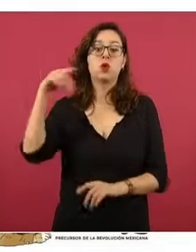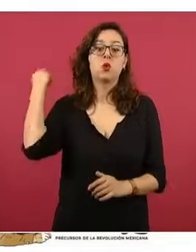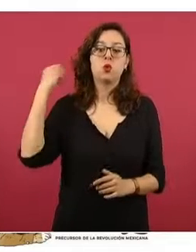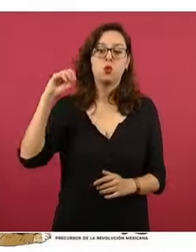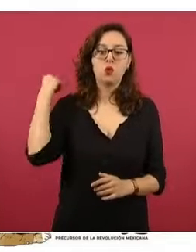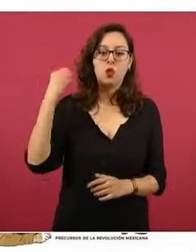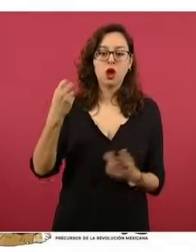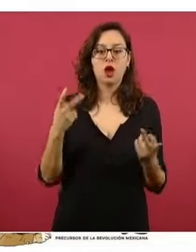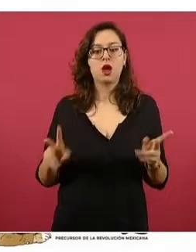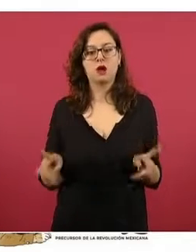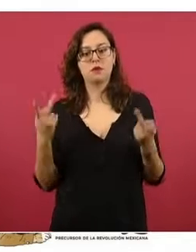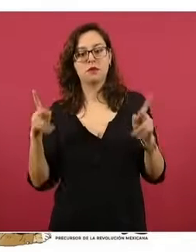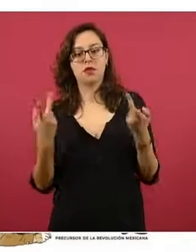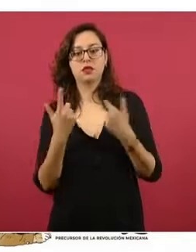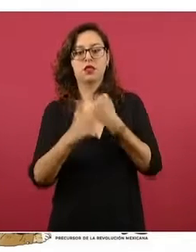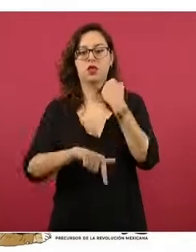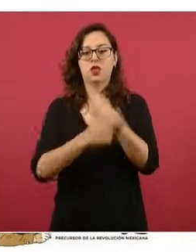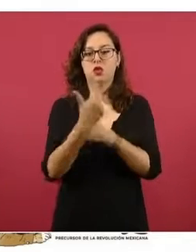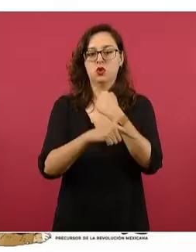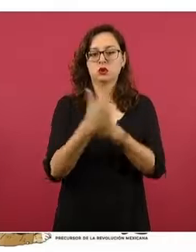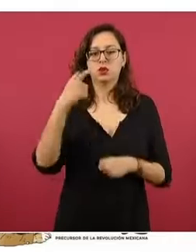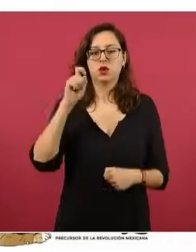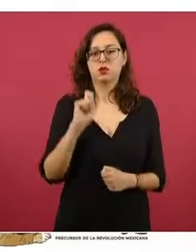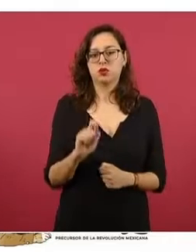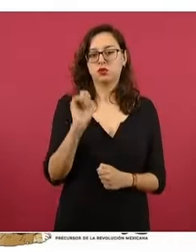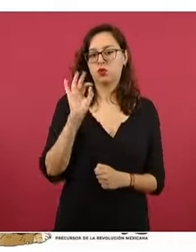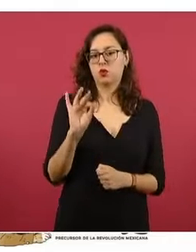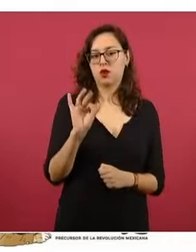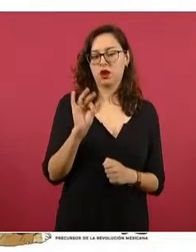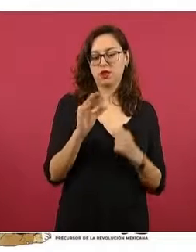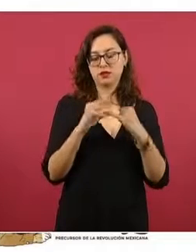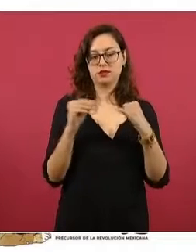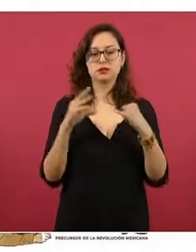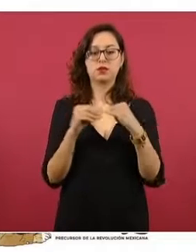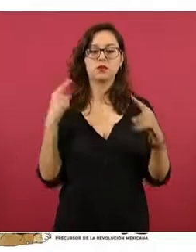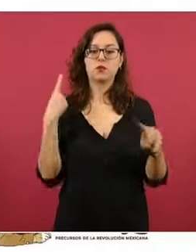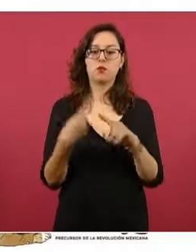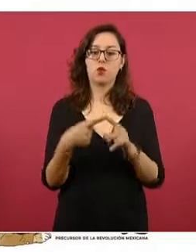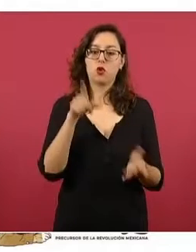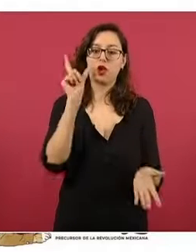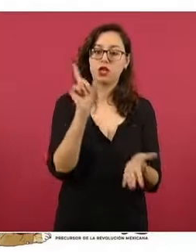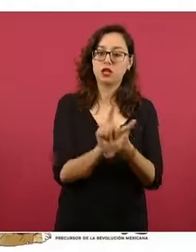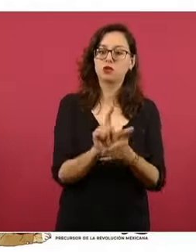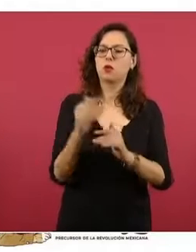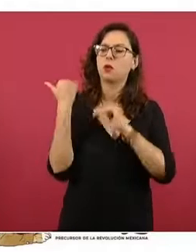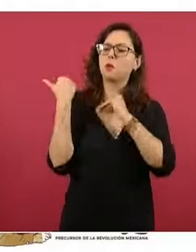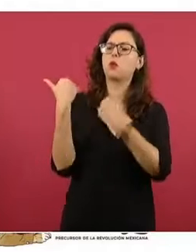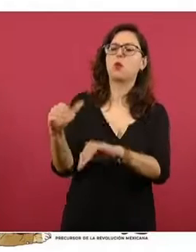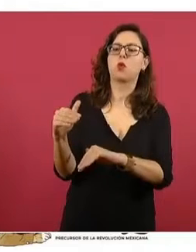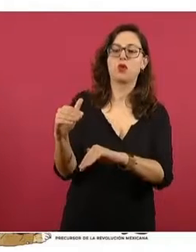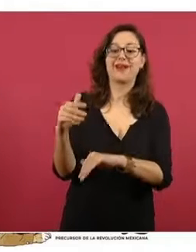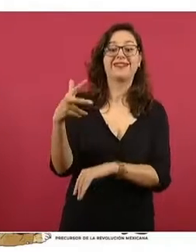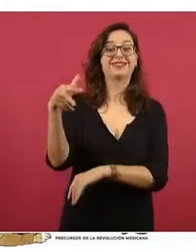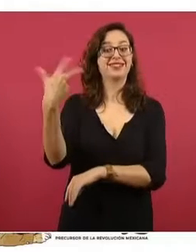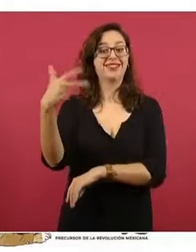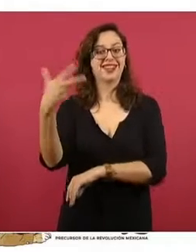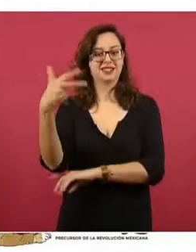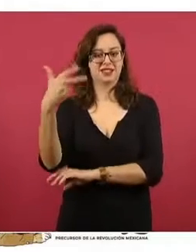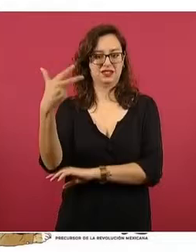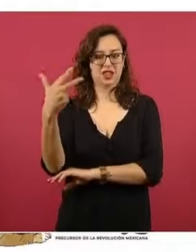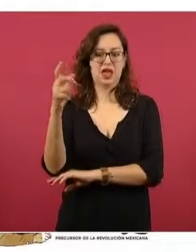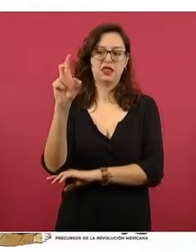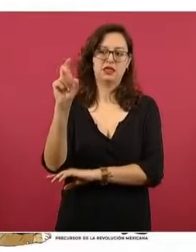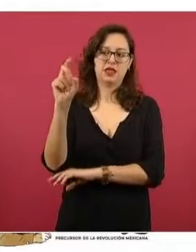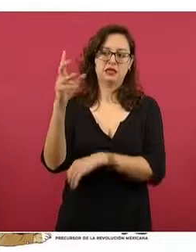tiene el precio al público a 12 pesos con 40 centavos por litro, mientras que el precio máximo es de 13 pesos